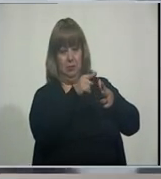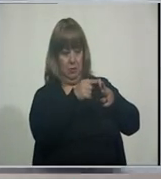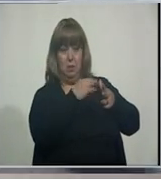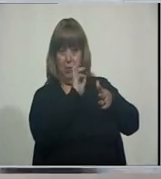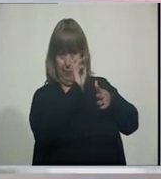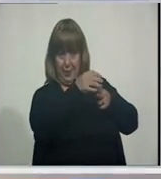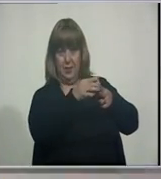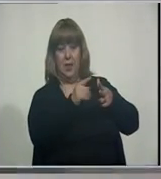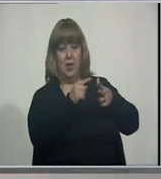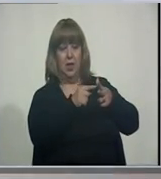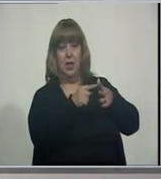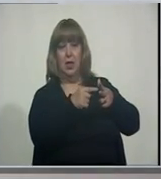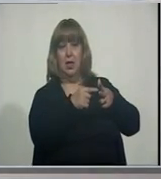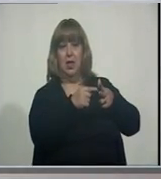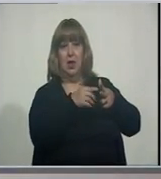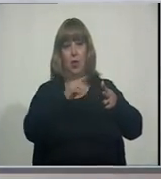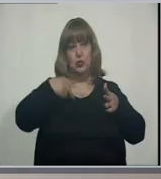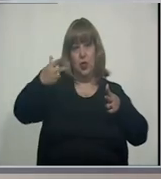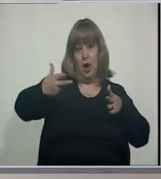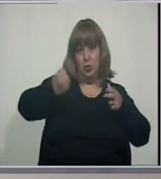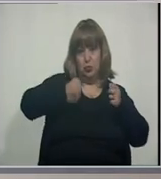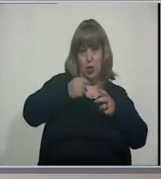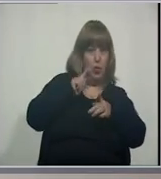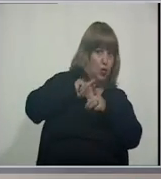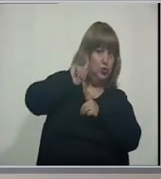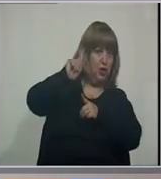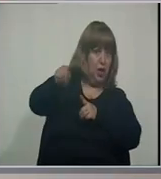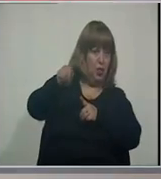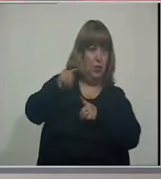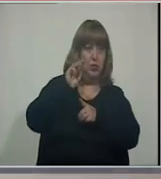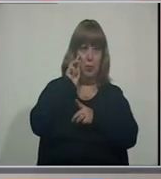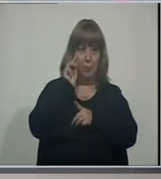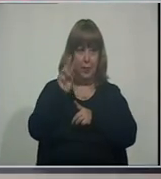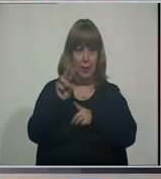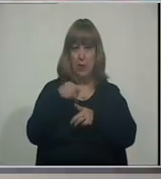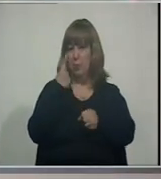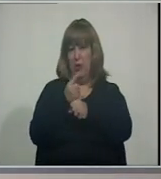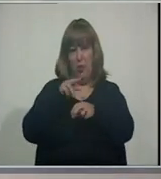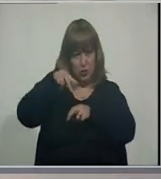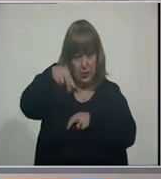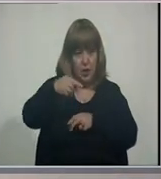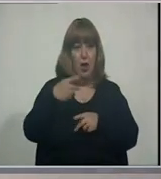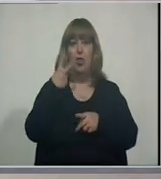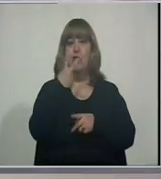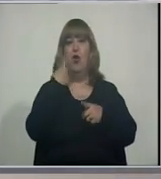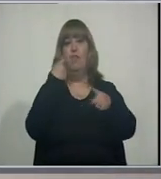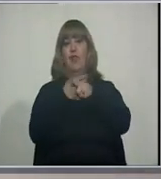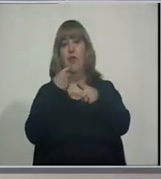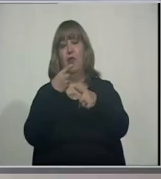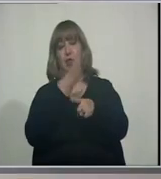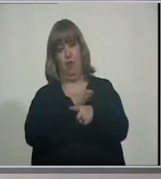Ese auto y aquel otro que está ya en el extremo Estamos un poco lejos y no nos dejan cruzar Dos Ford fiestas que,